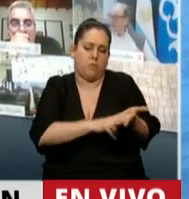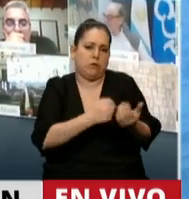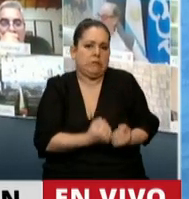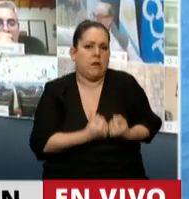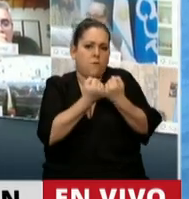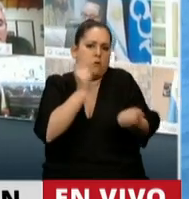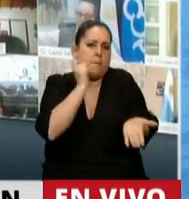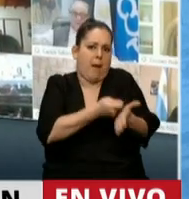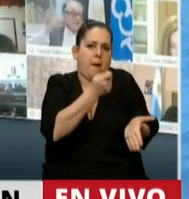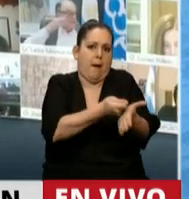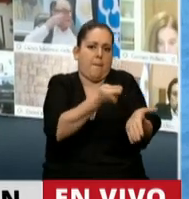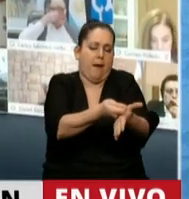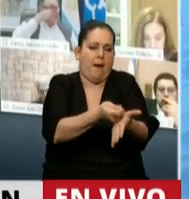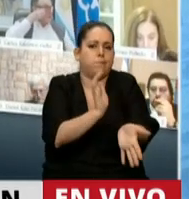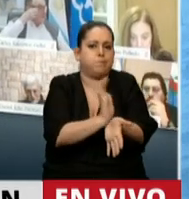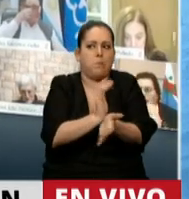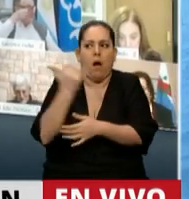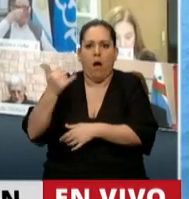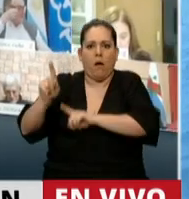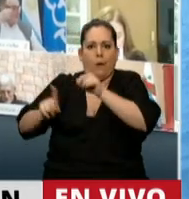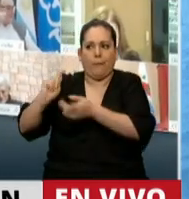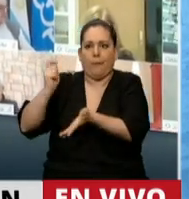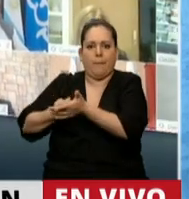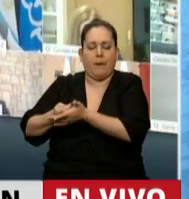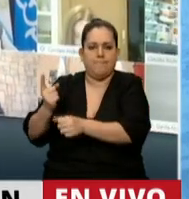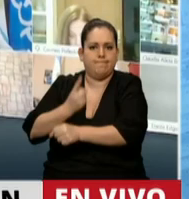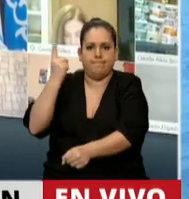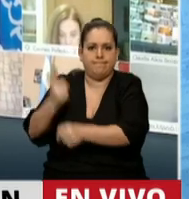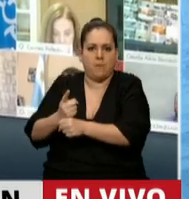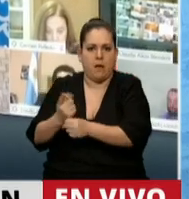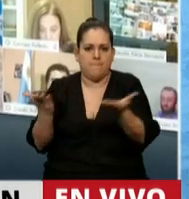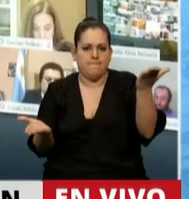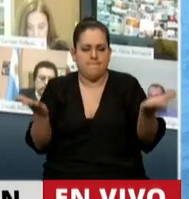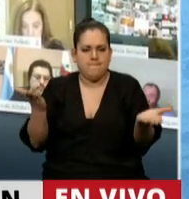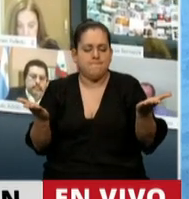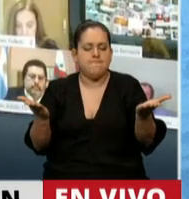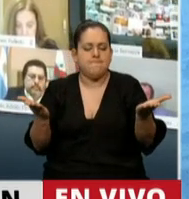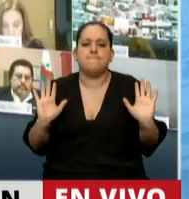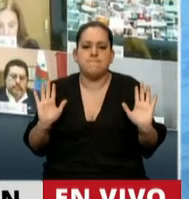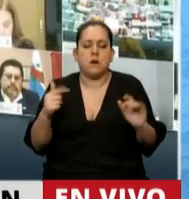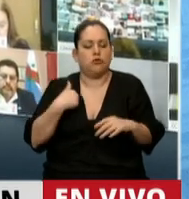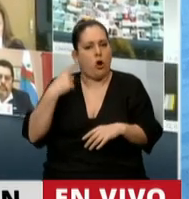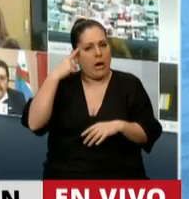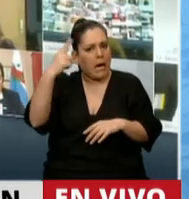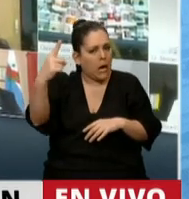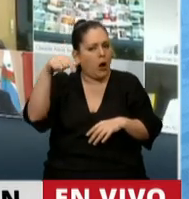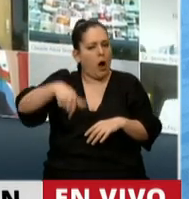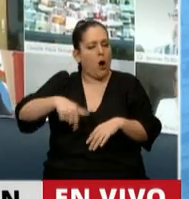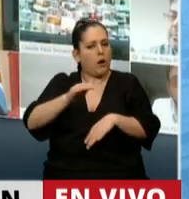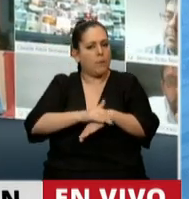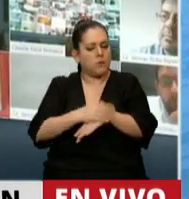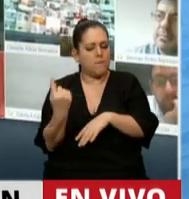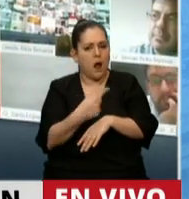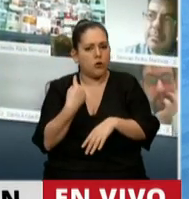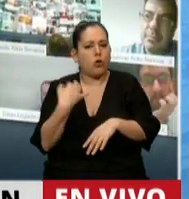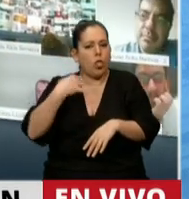sus impuestos frente a aquellos que no lo pueden hacer, creo que nuestra responsabilidad aquí, en este Congreso, es